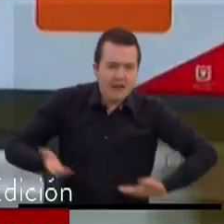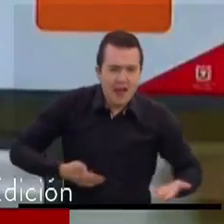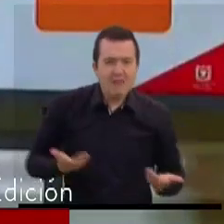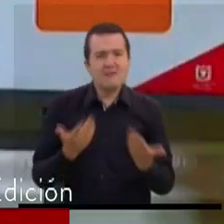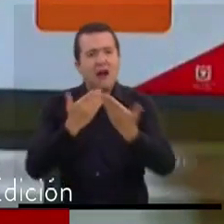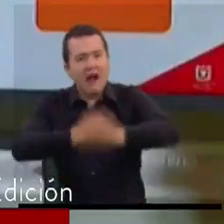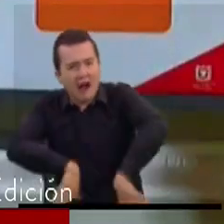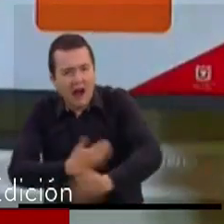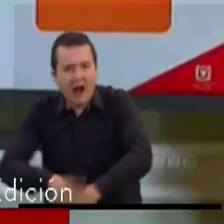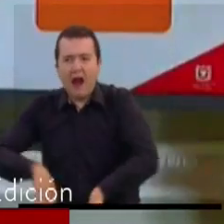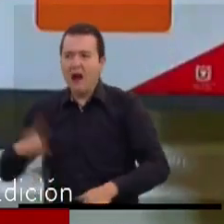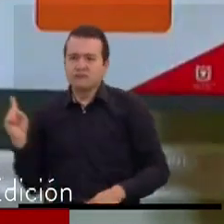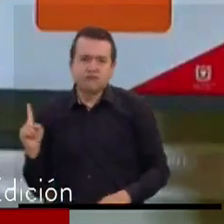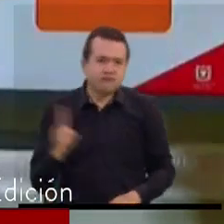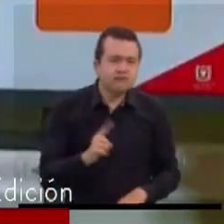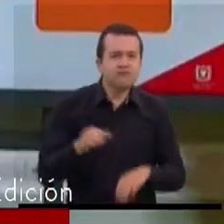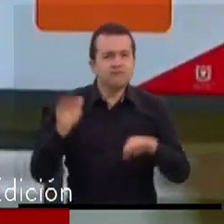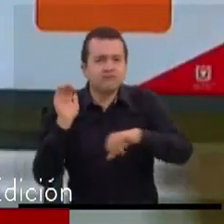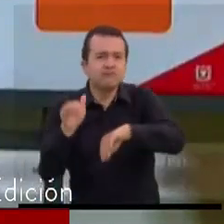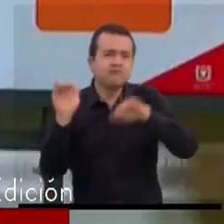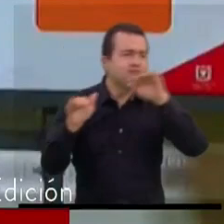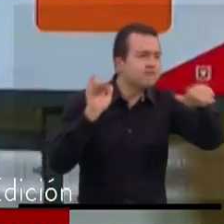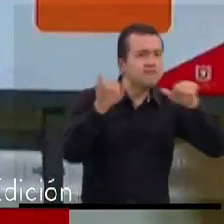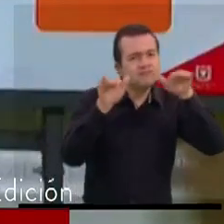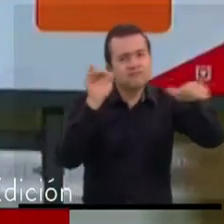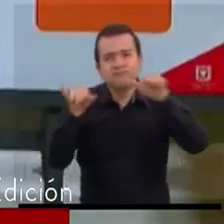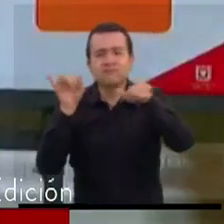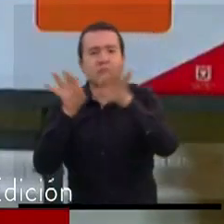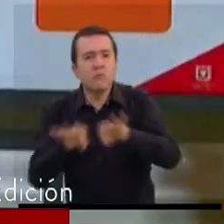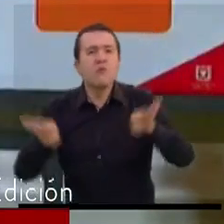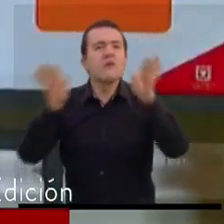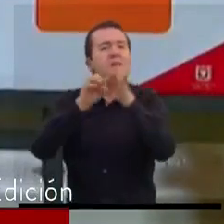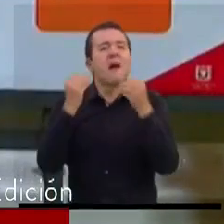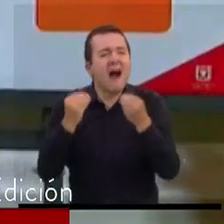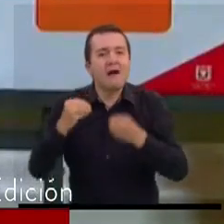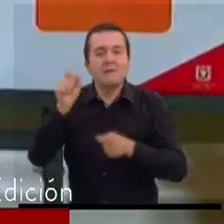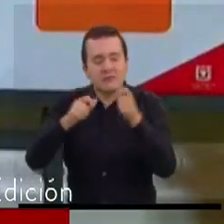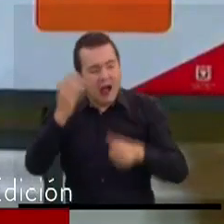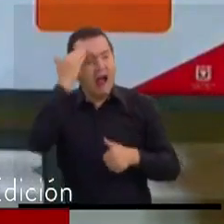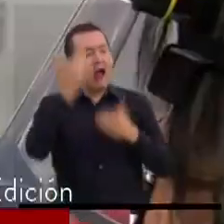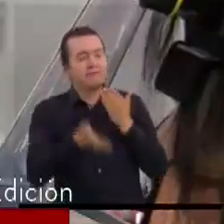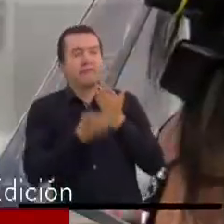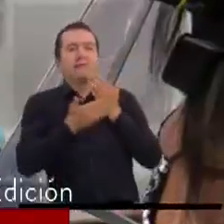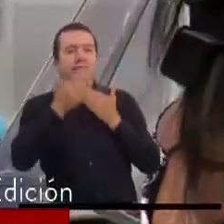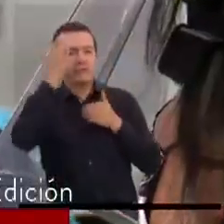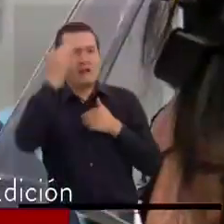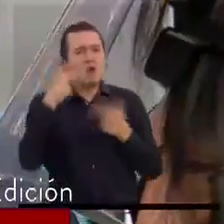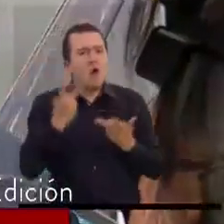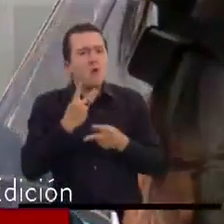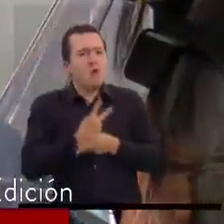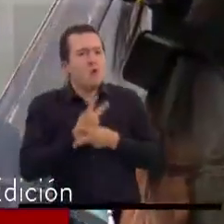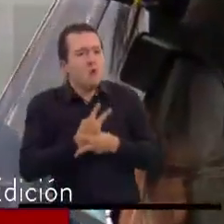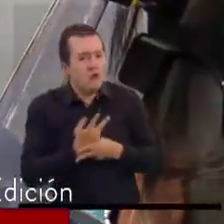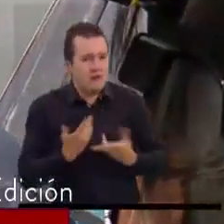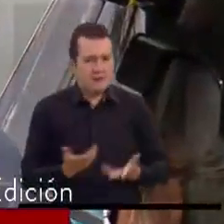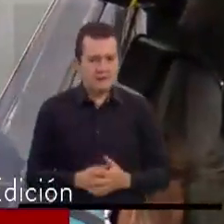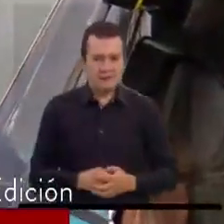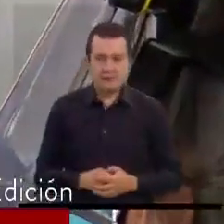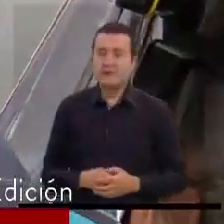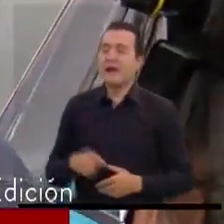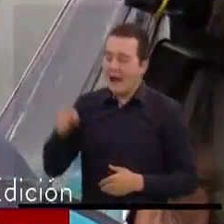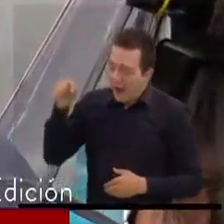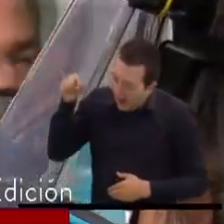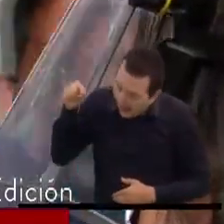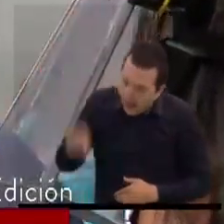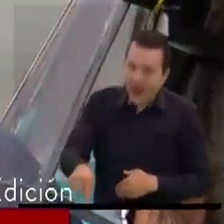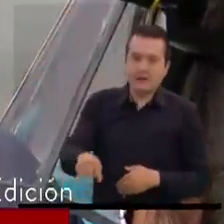es muy importante para que la gente sepa que está corriendo un más alto riesgo y cómo debe cuidarse. Kennedy está como está porque no se